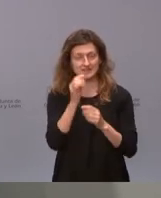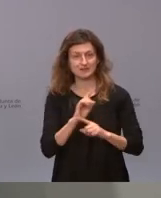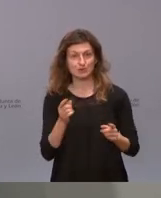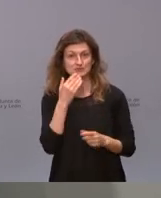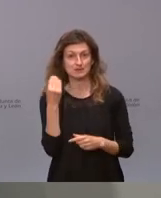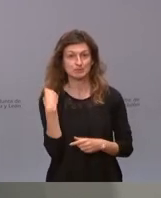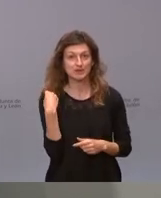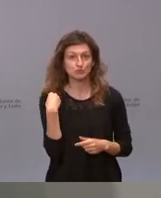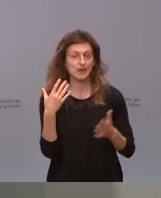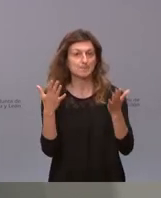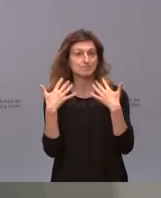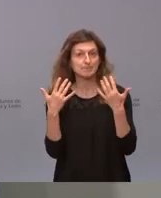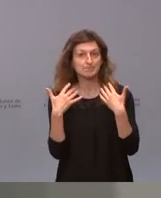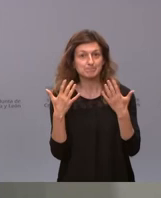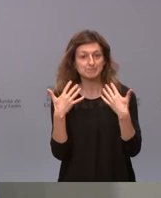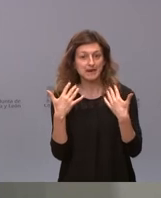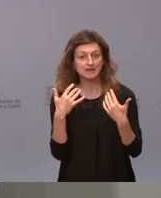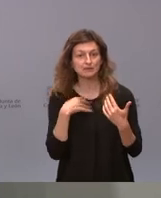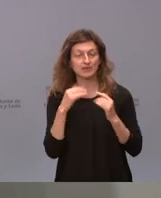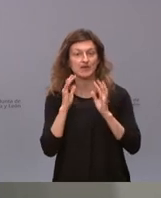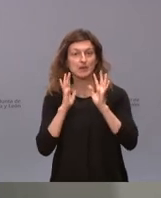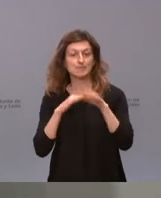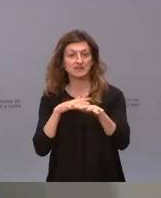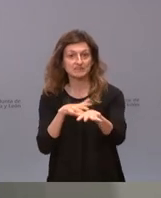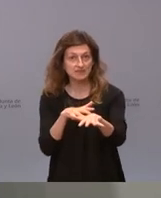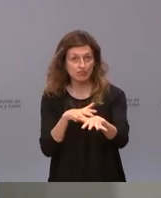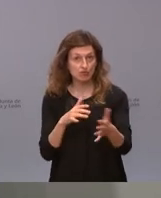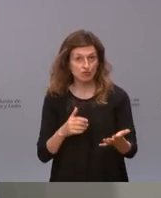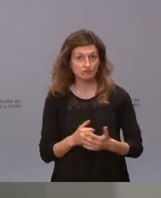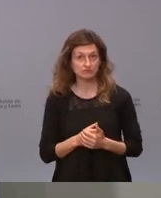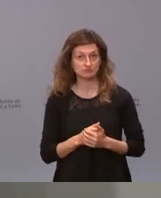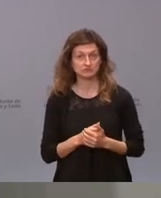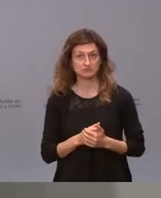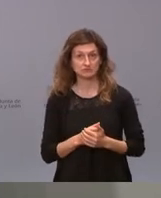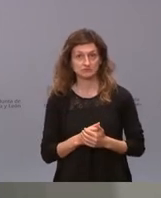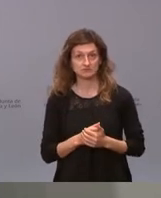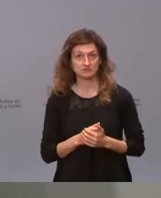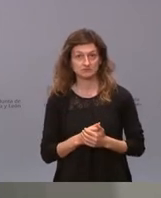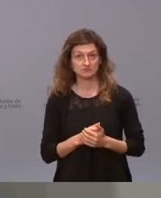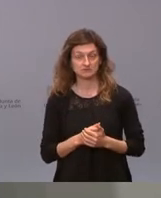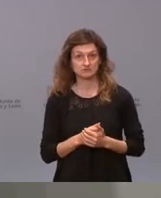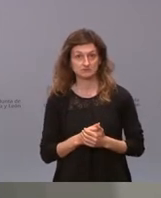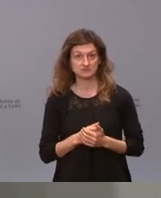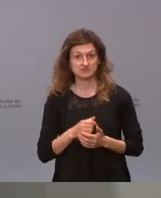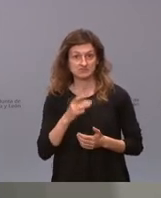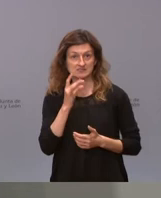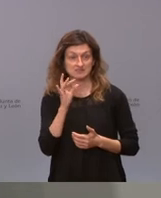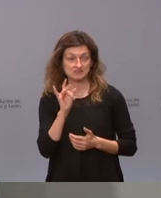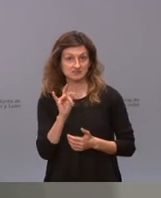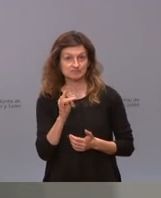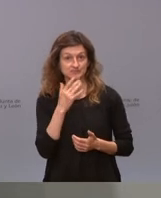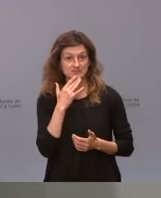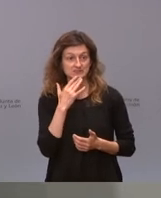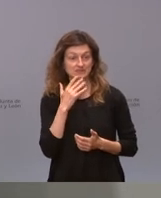pregunta es si en un parque si puede haber una manifestación si no está suspendido el derecho de